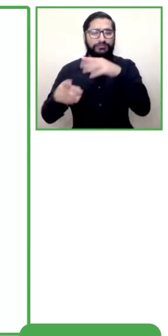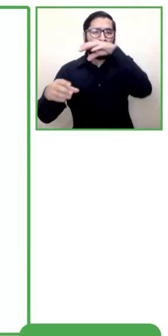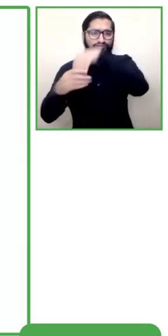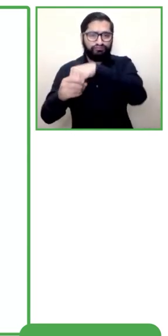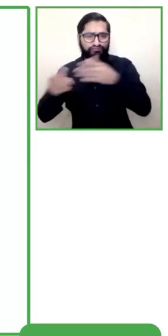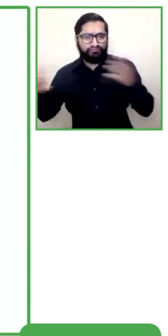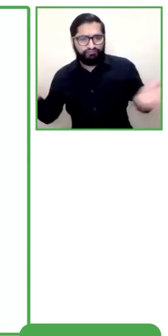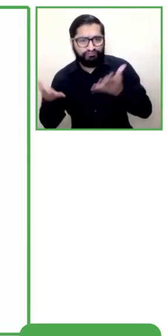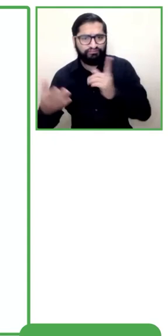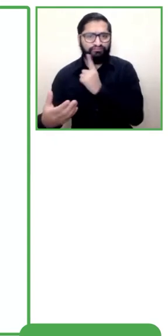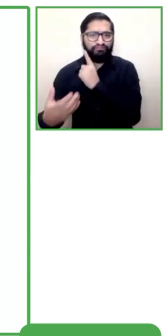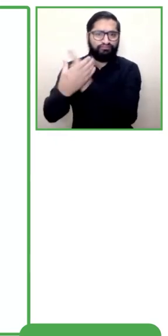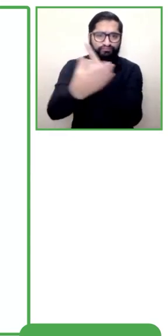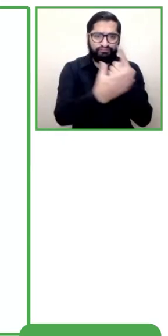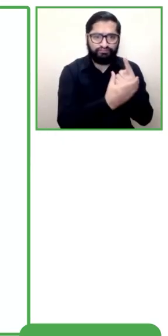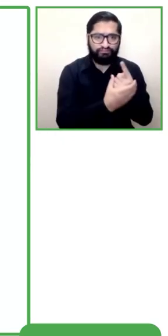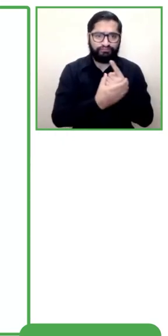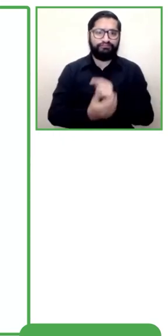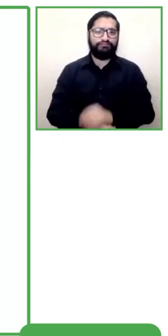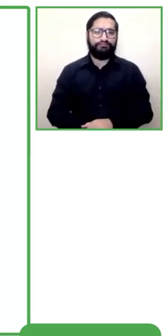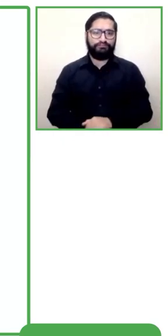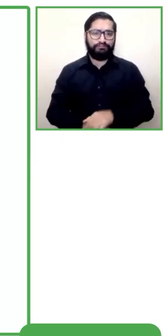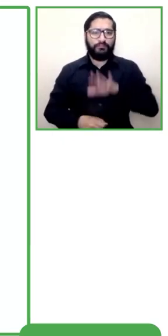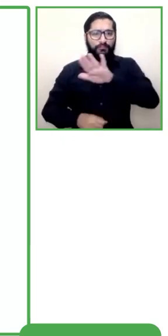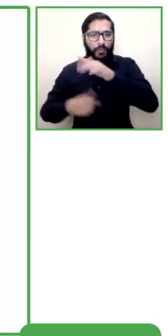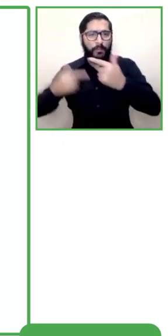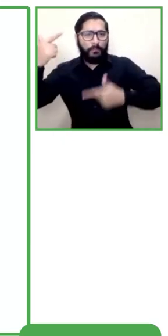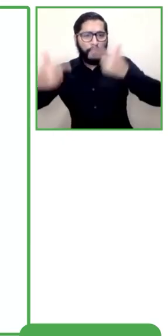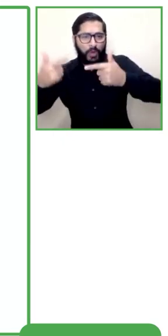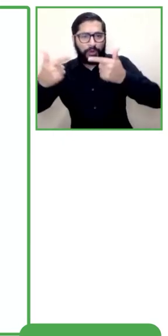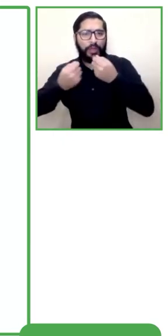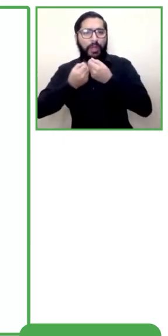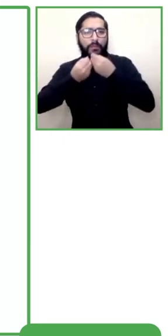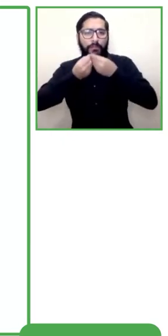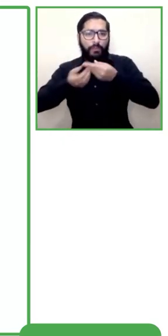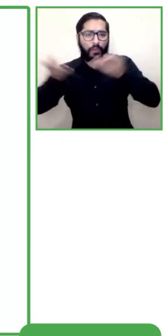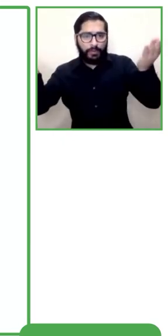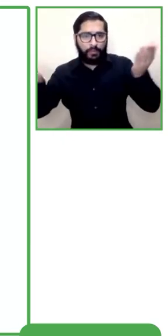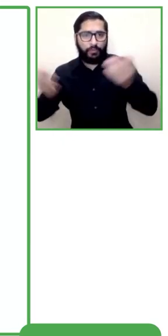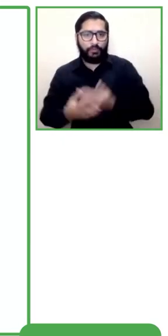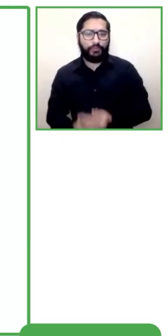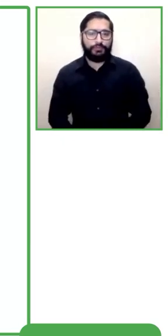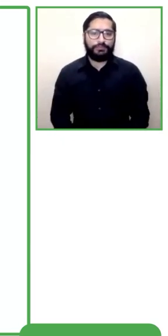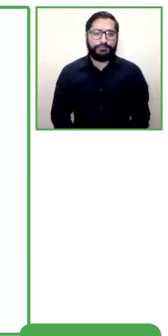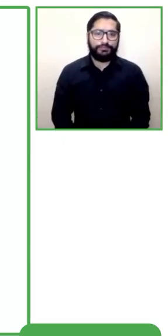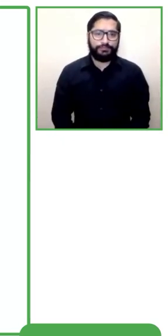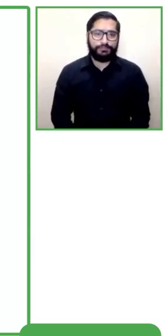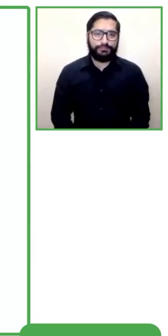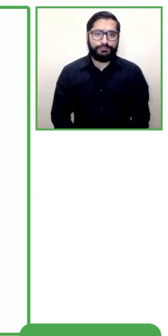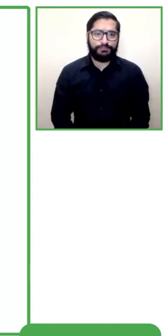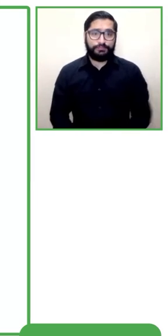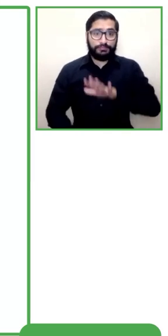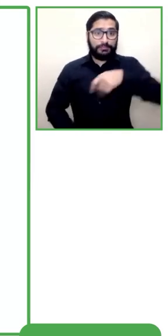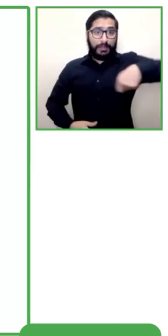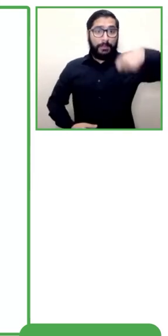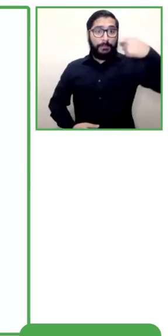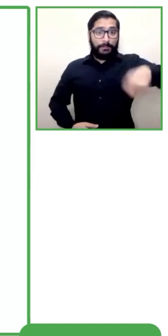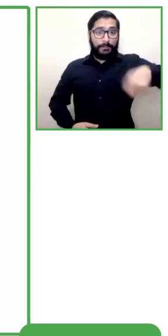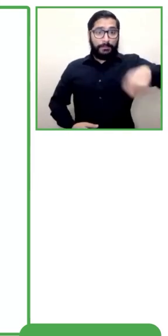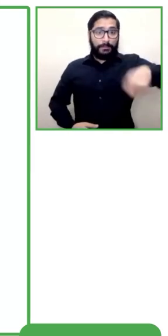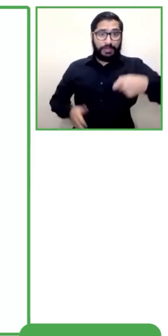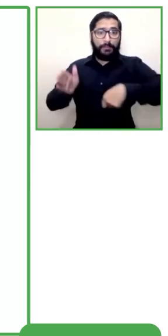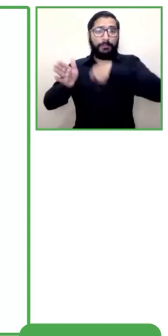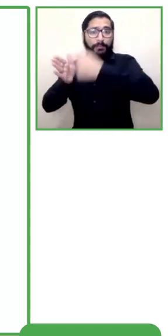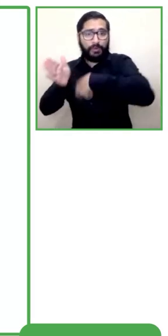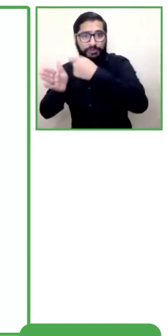que ha liderado la presidencia de la República dentro de la Consejería Presidencial de Programas Especiales. Así que los dejo con Henry Mejía, de